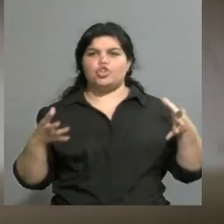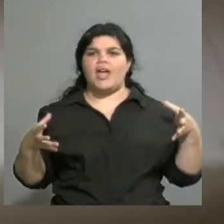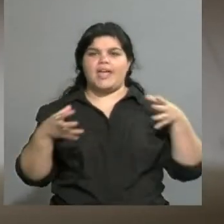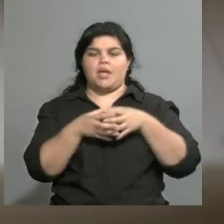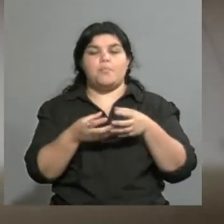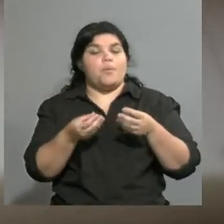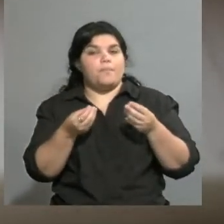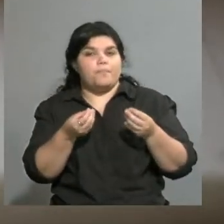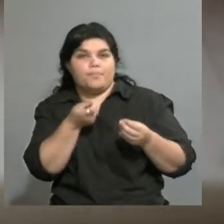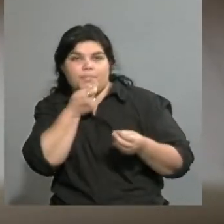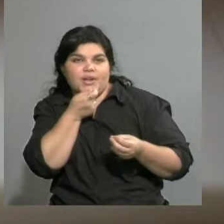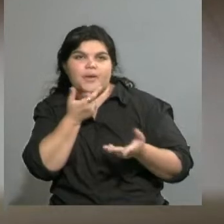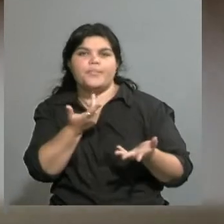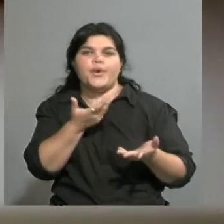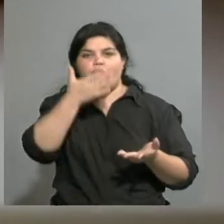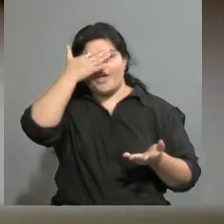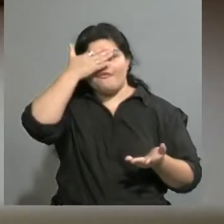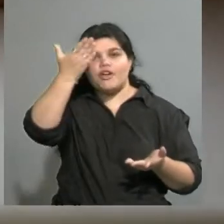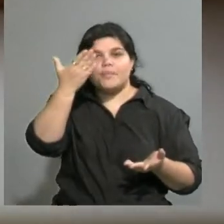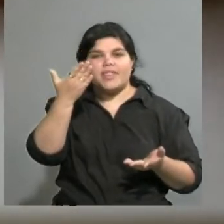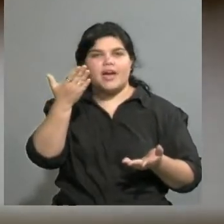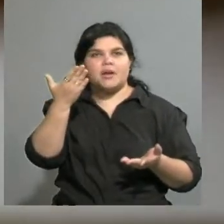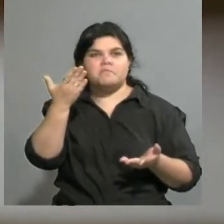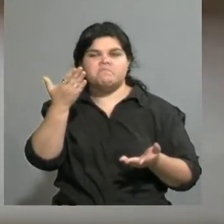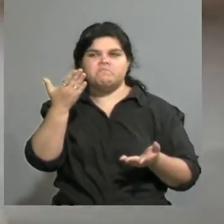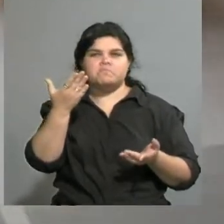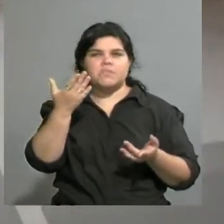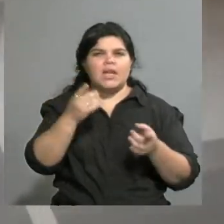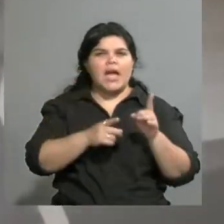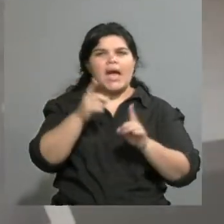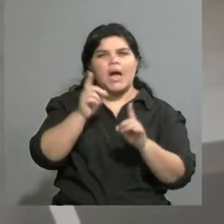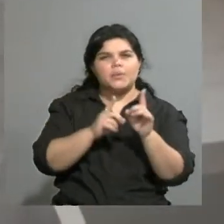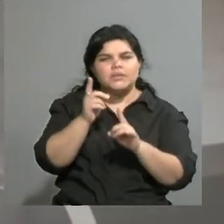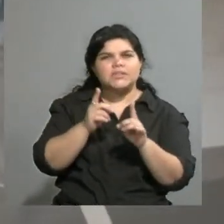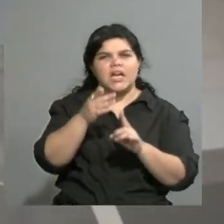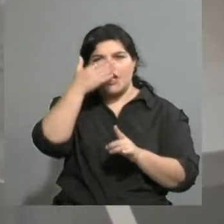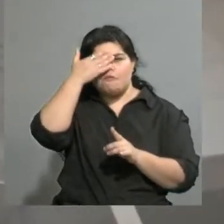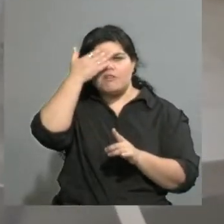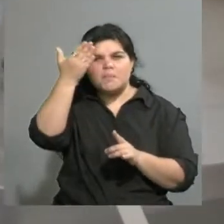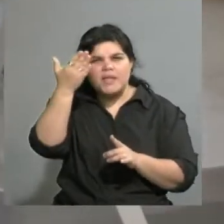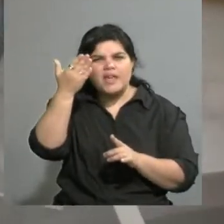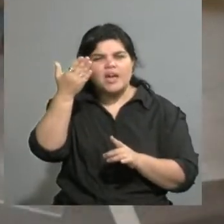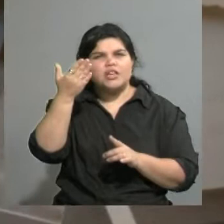enfermedad no la tomamos desde un posicionamiento